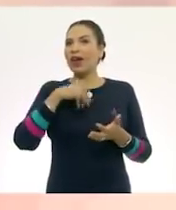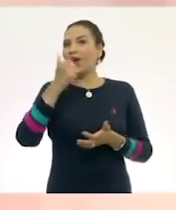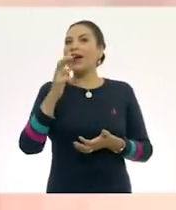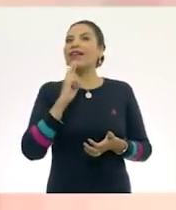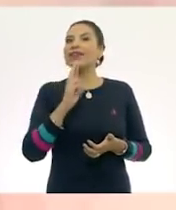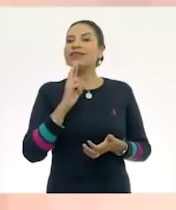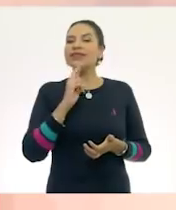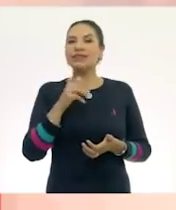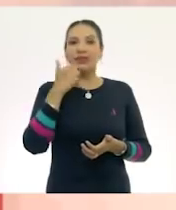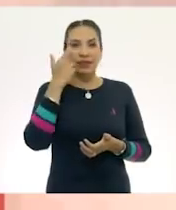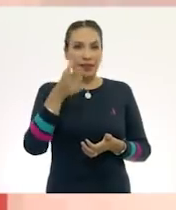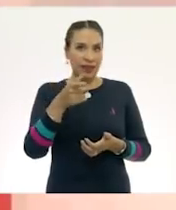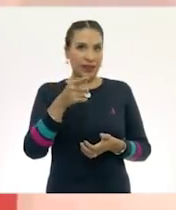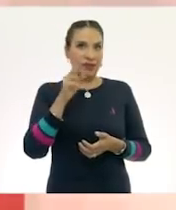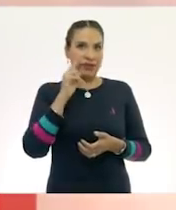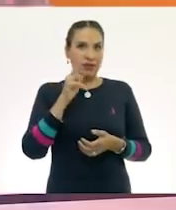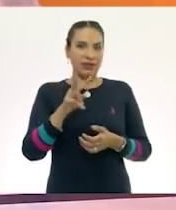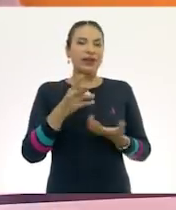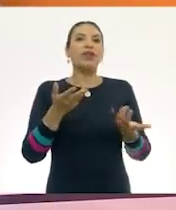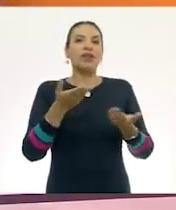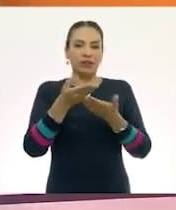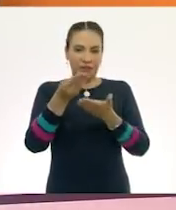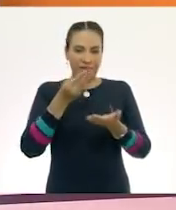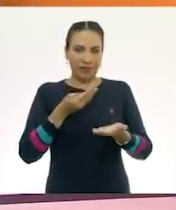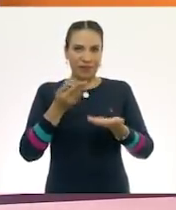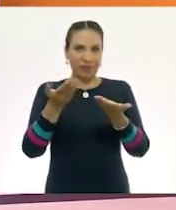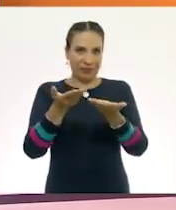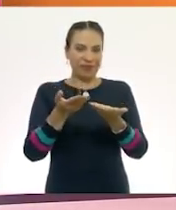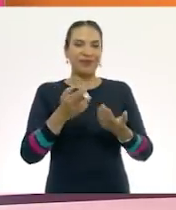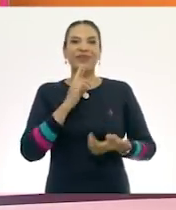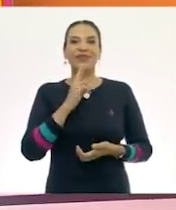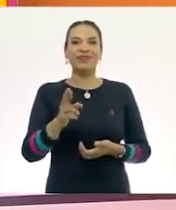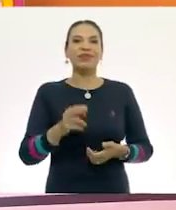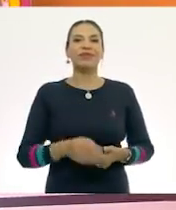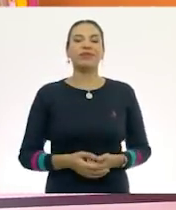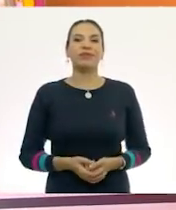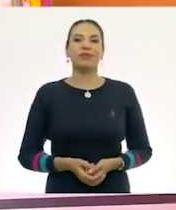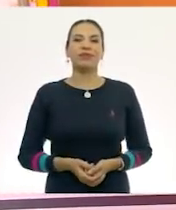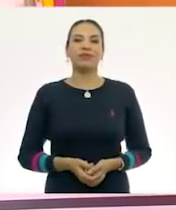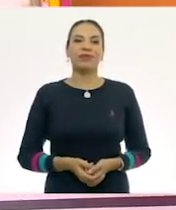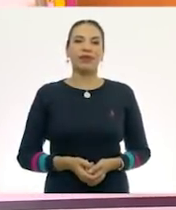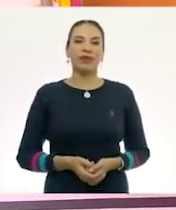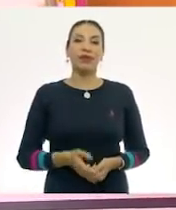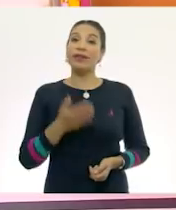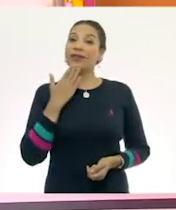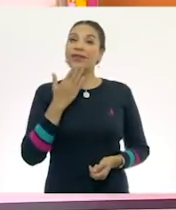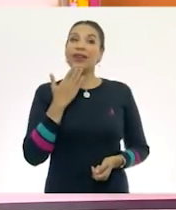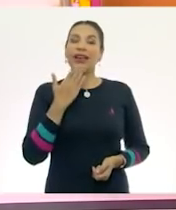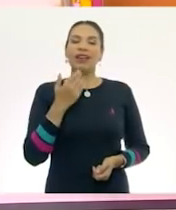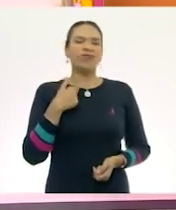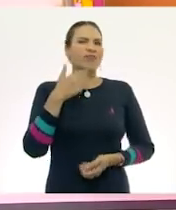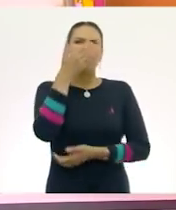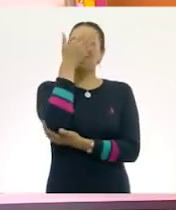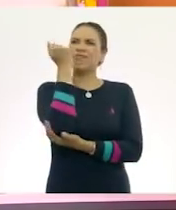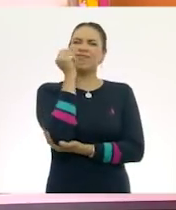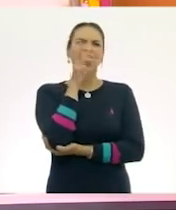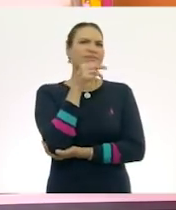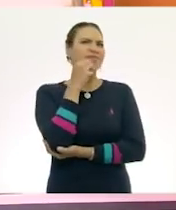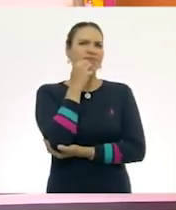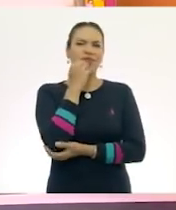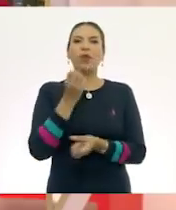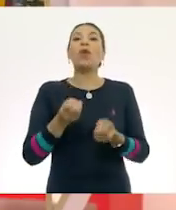respuesta. ¿Quieres ir por ella? Sí. Voy por sus respuestas. Bien. Ay, es que yo no sé de verdad